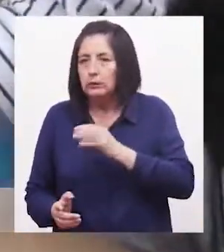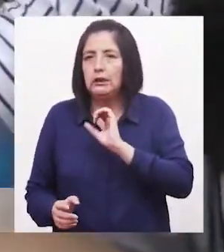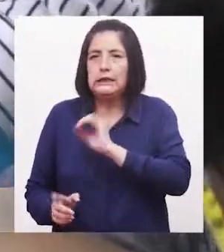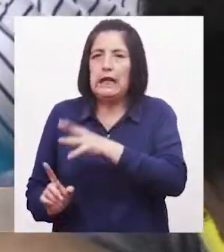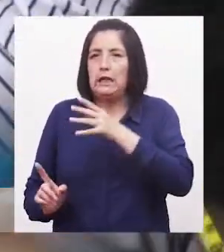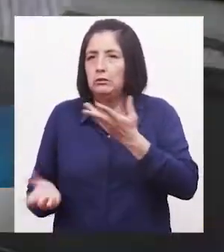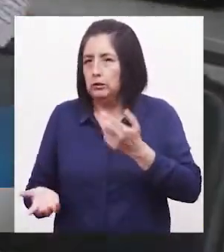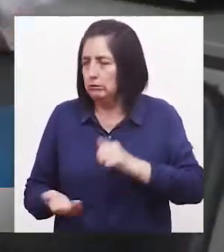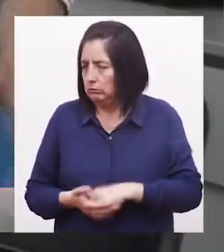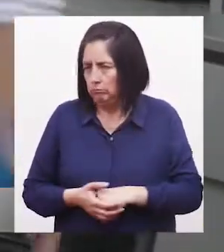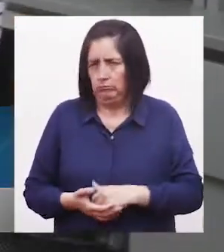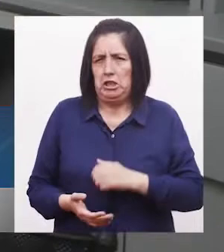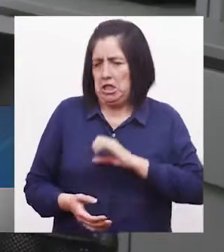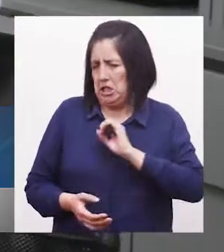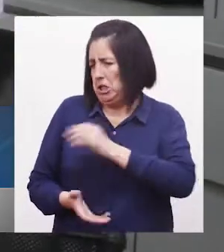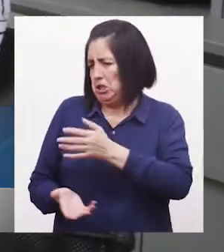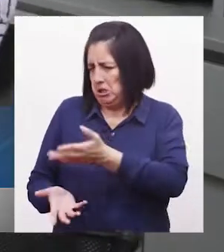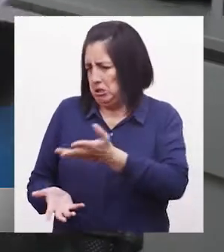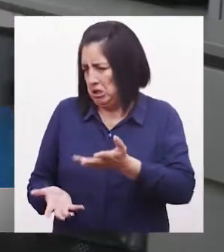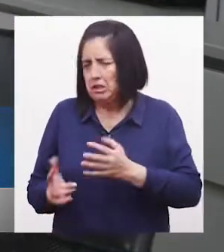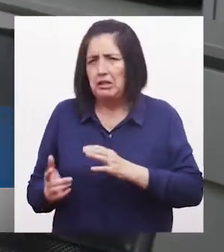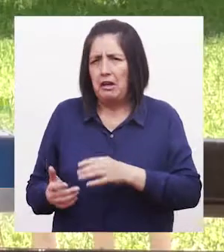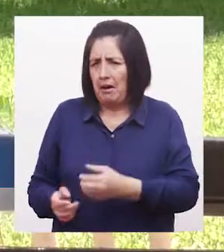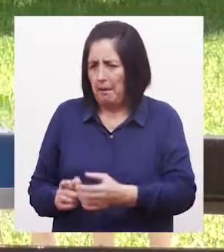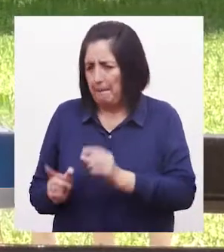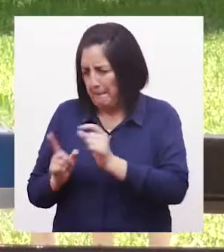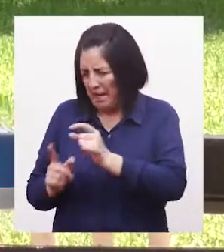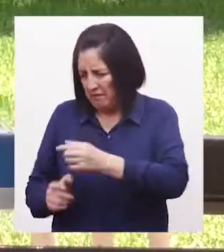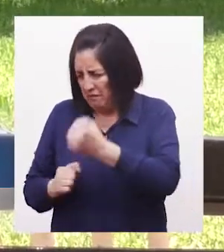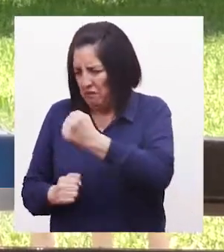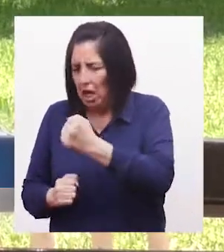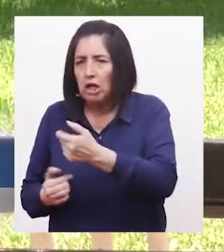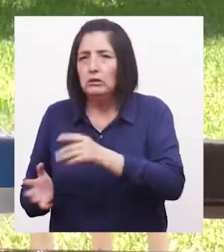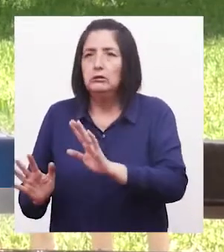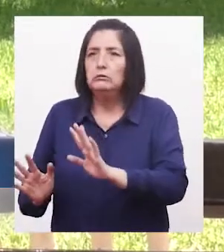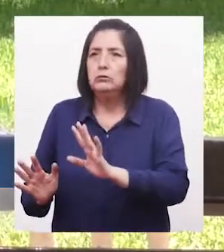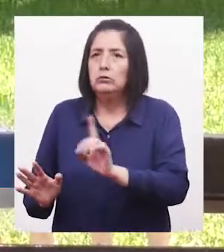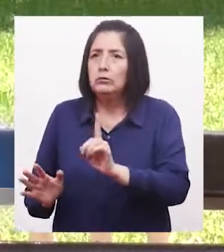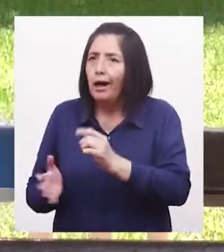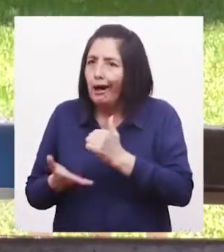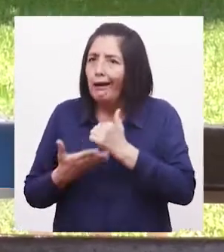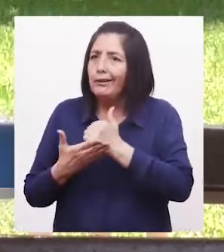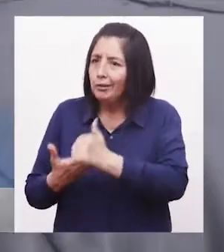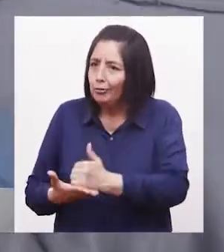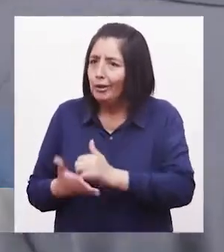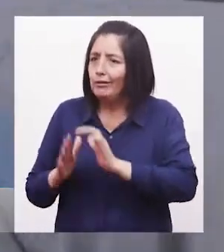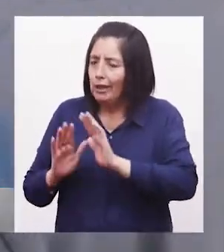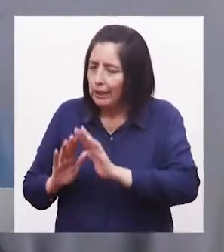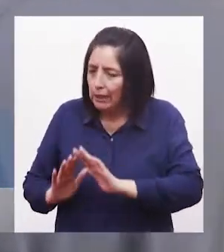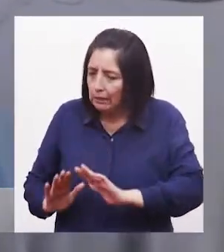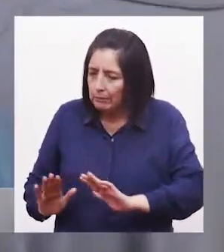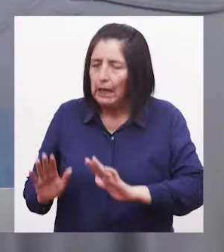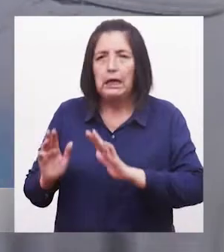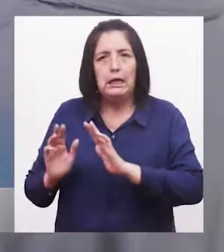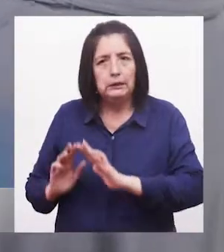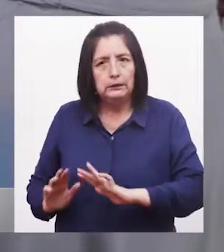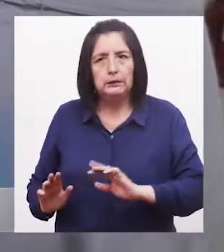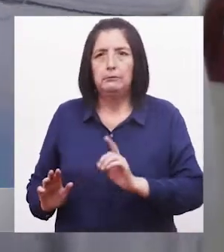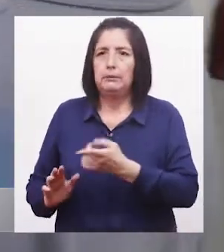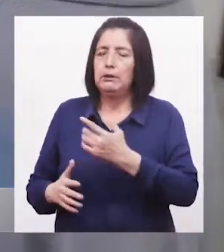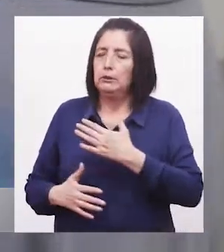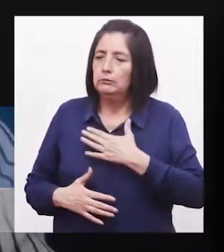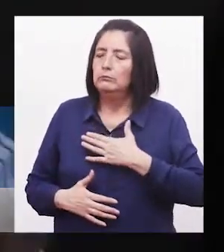gritándole, diciéndole frases fuertes En lugar de ayudarle a que se calme Primero pueda